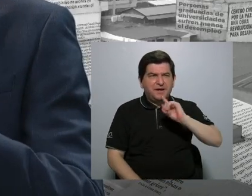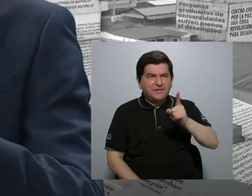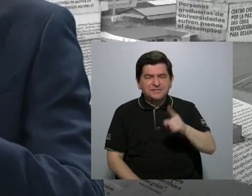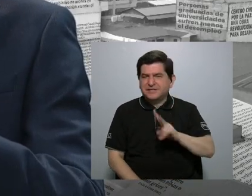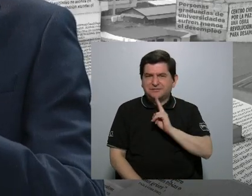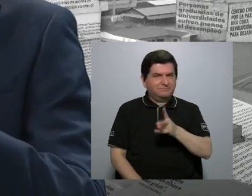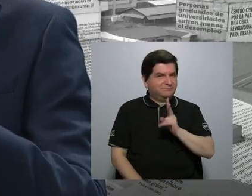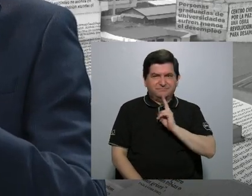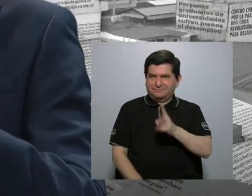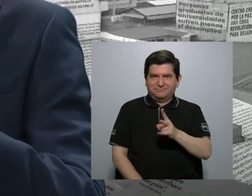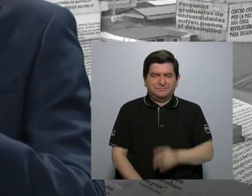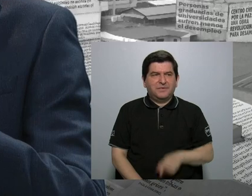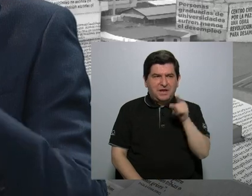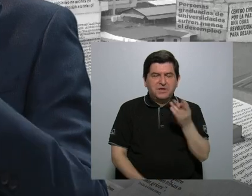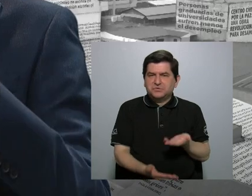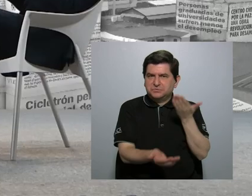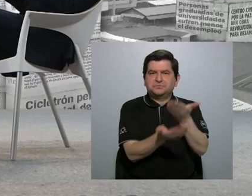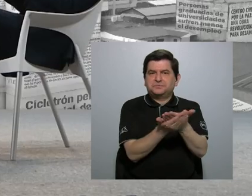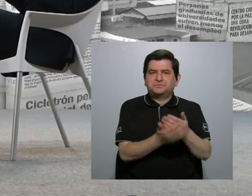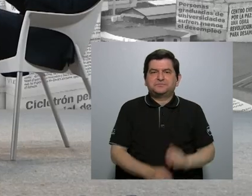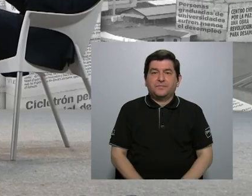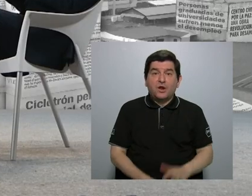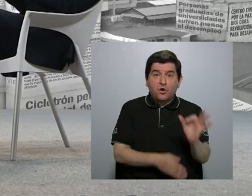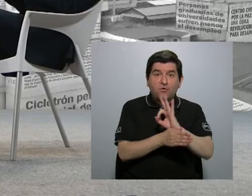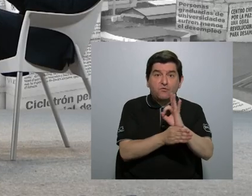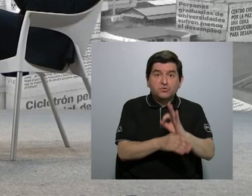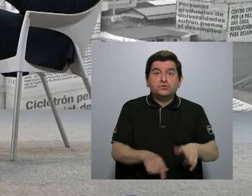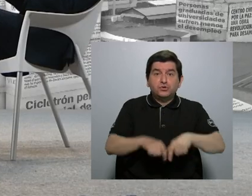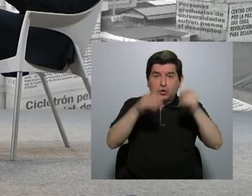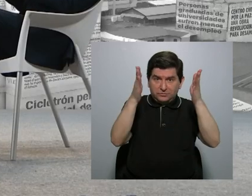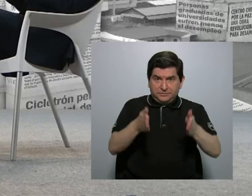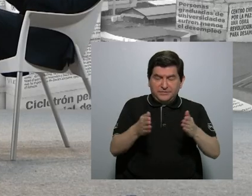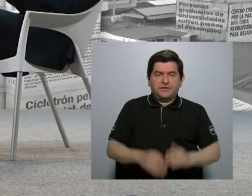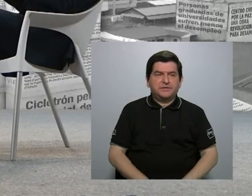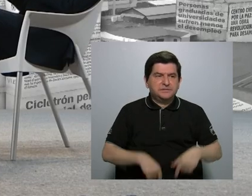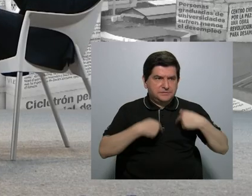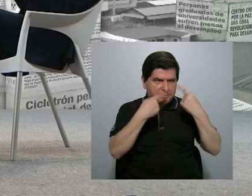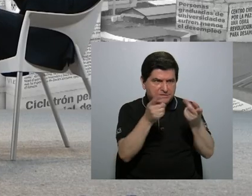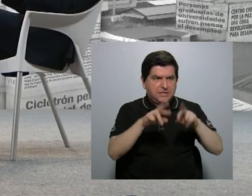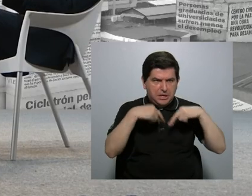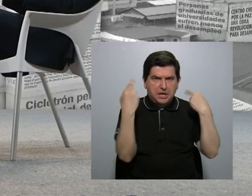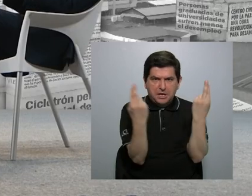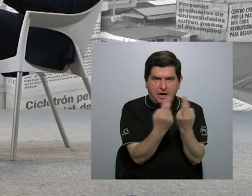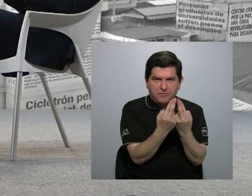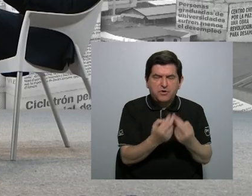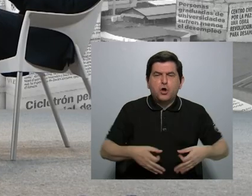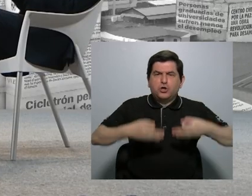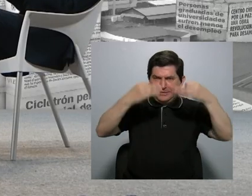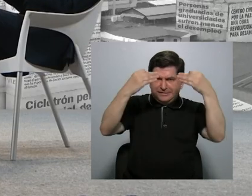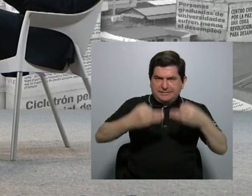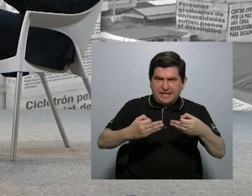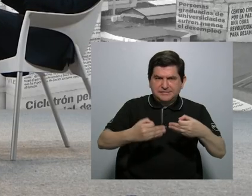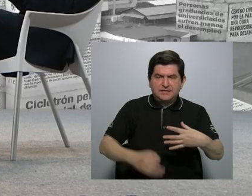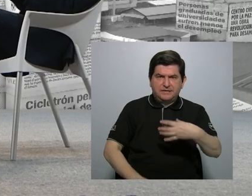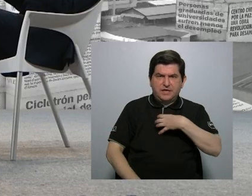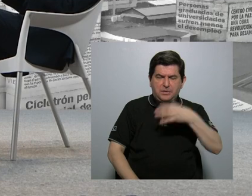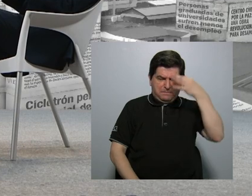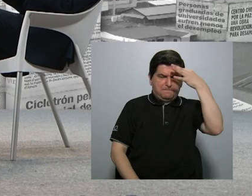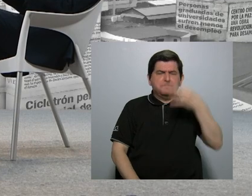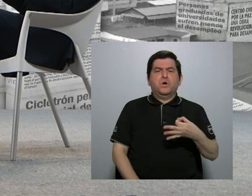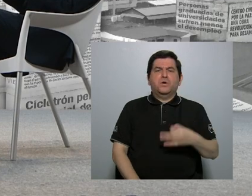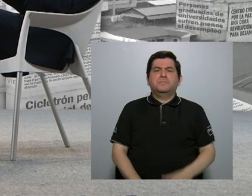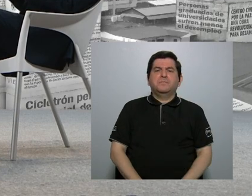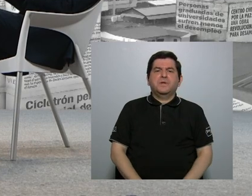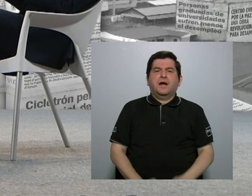es tan cierto como lo están planteando. Esa es una función del periodista. Entonces, vamos a las conferencias, decidimos por nuestros propios criterios y